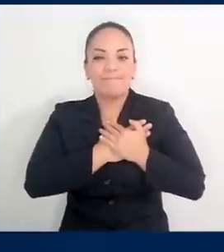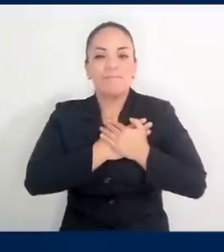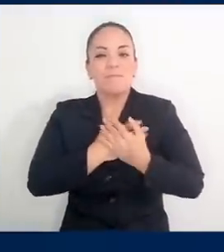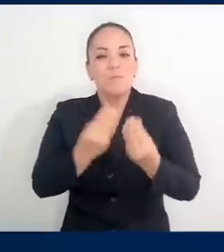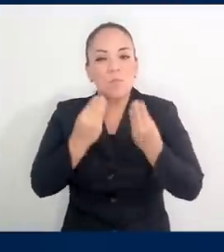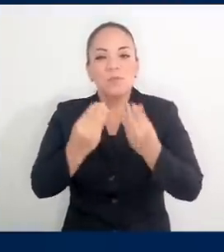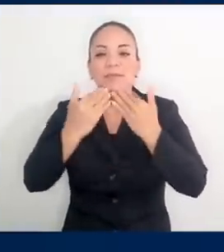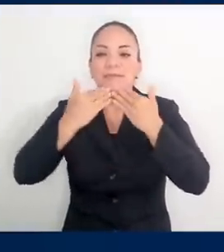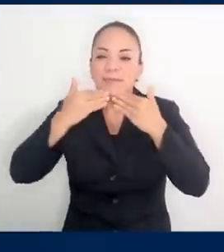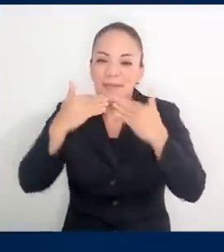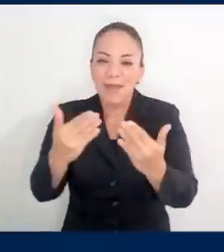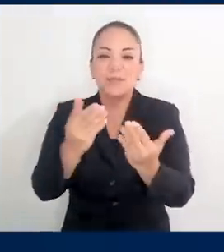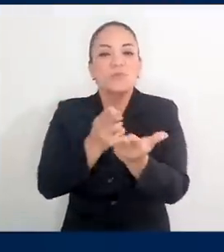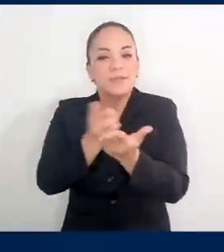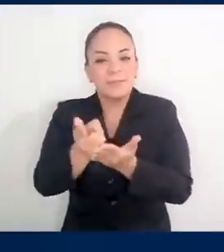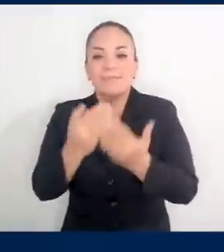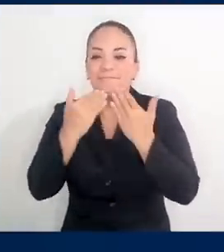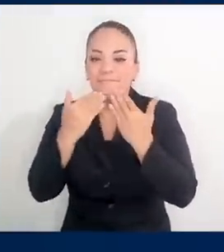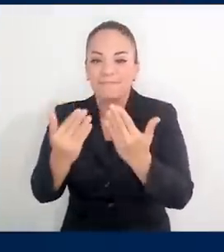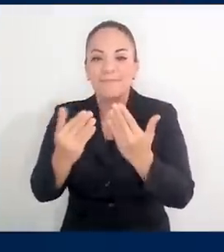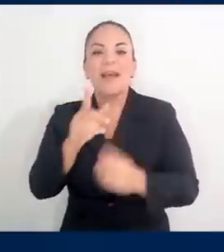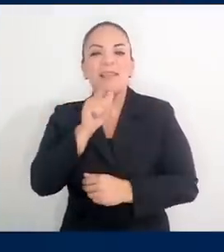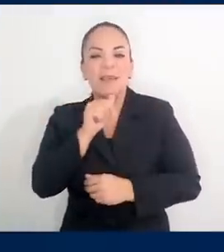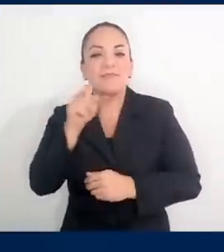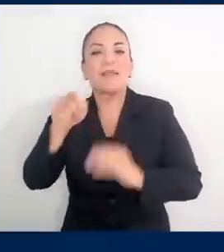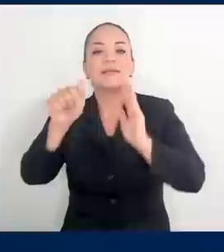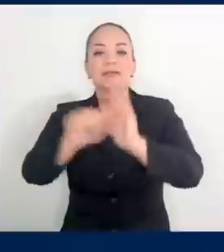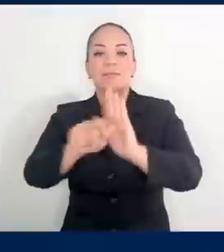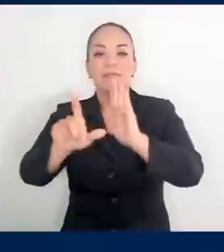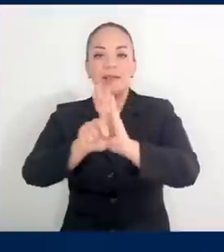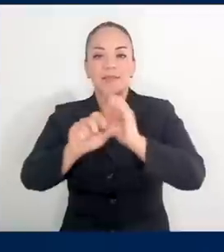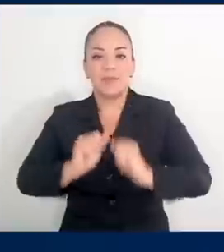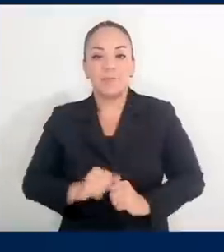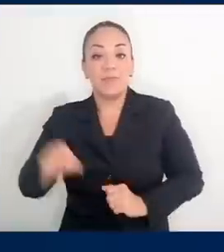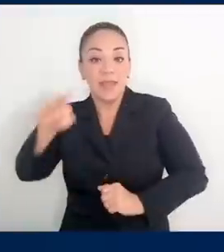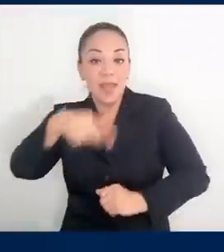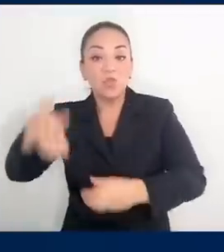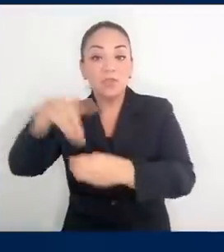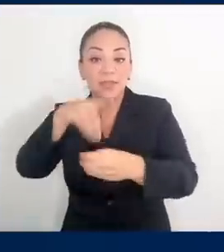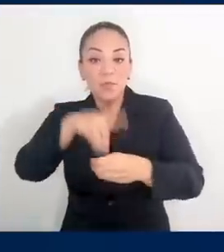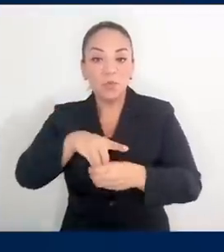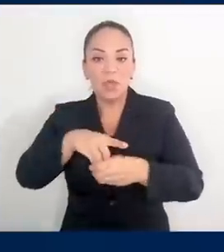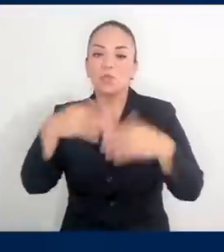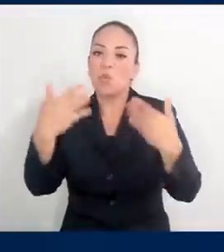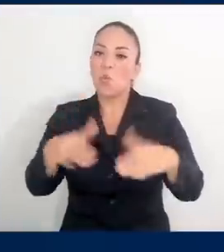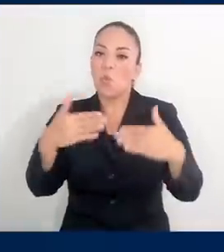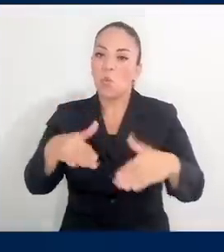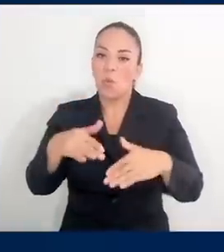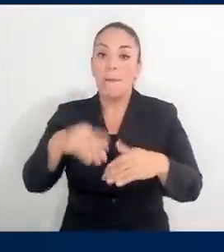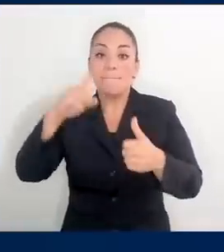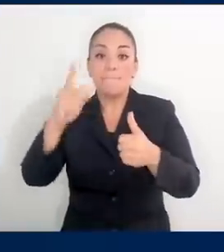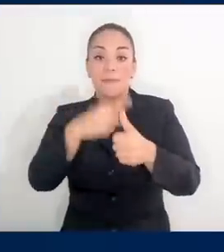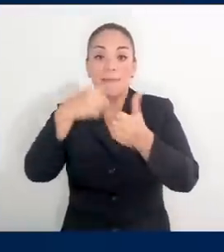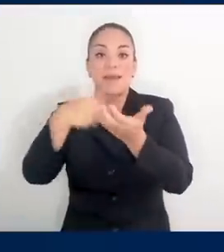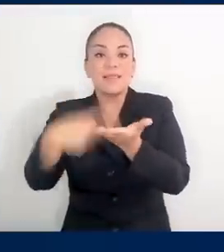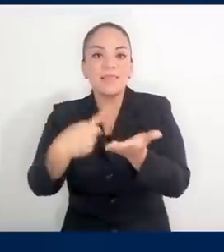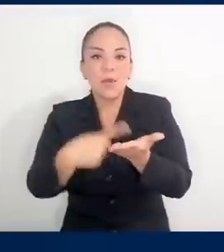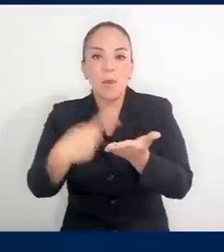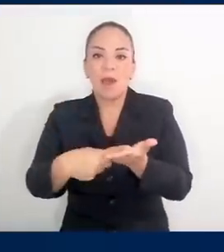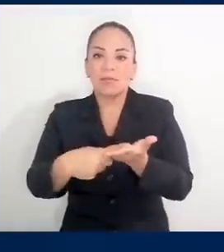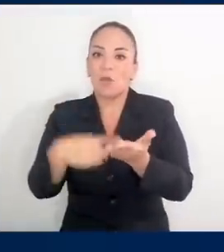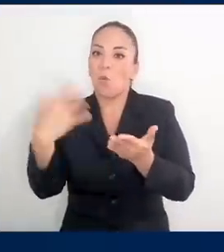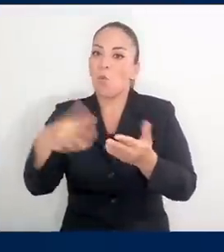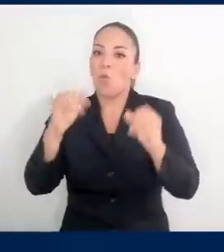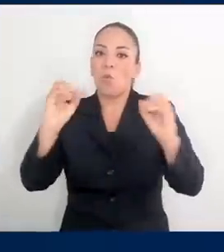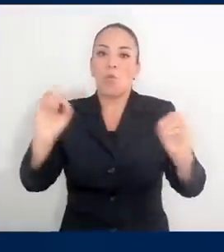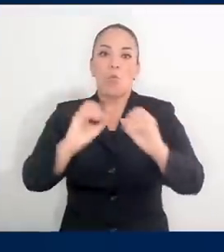profundo y sincero a la Asamblea Legislativa, porque marcaron un hito histórico en el primer debate de